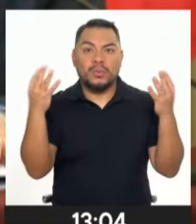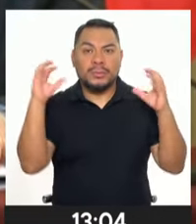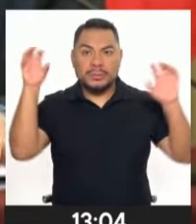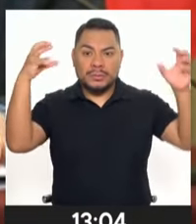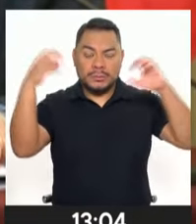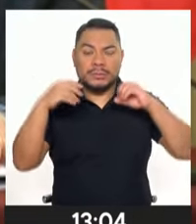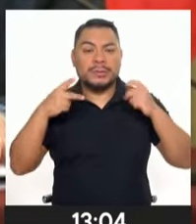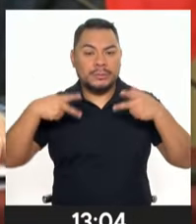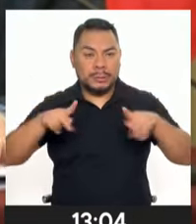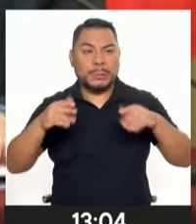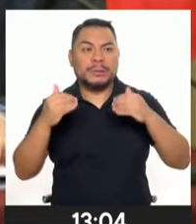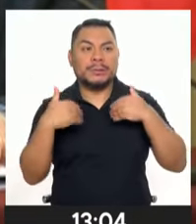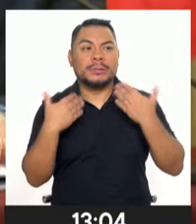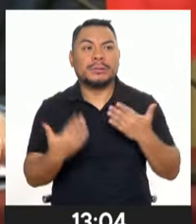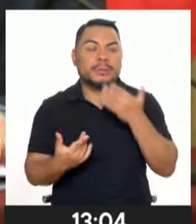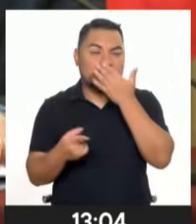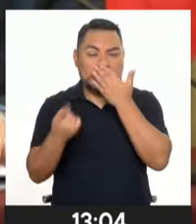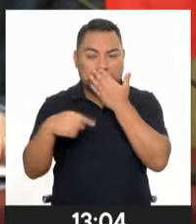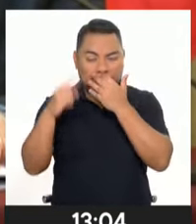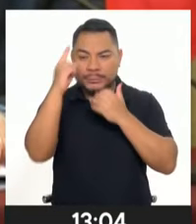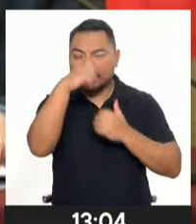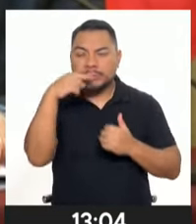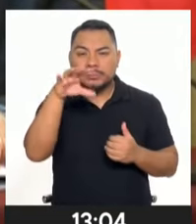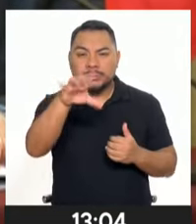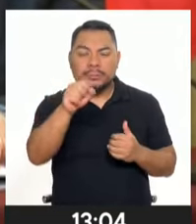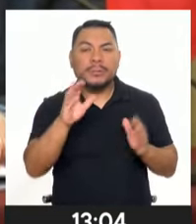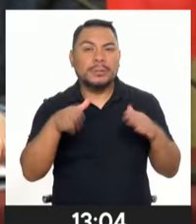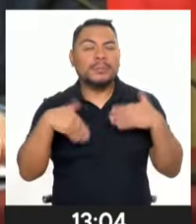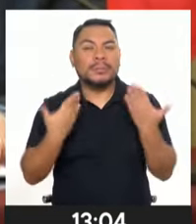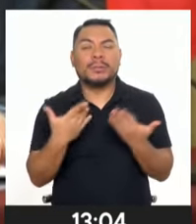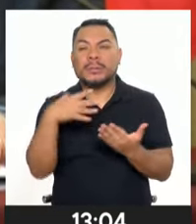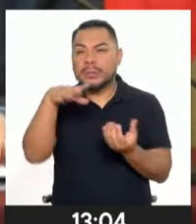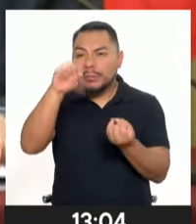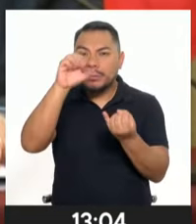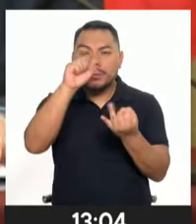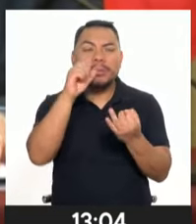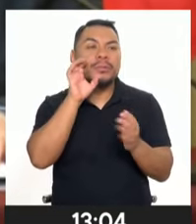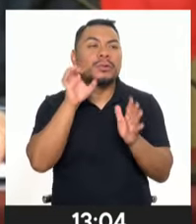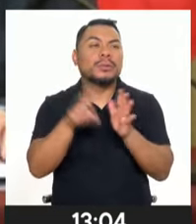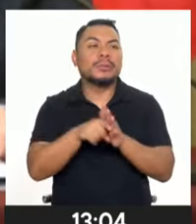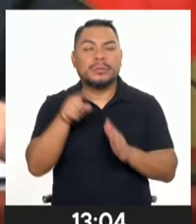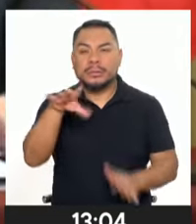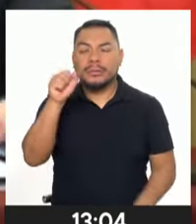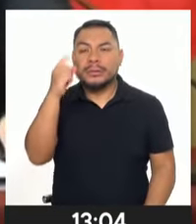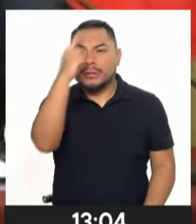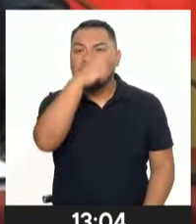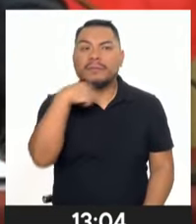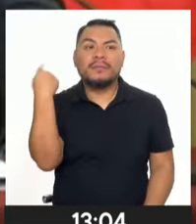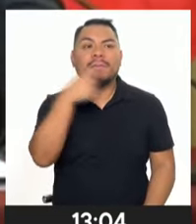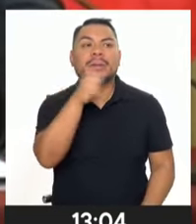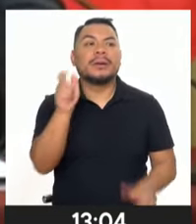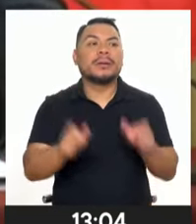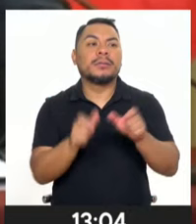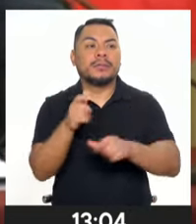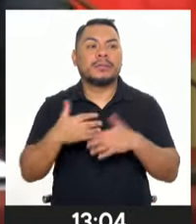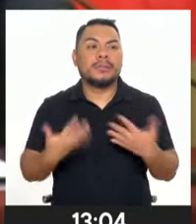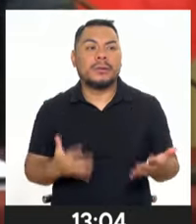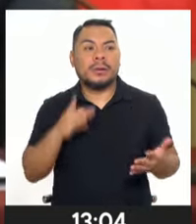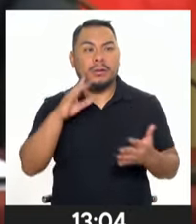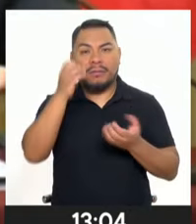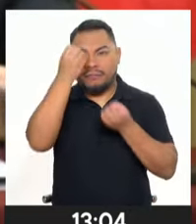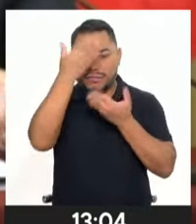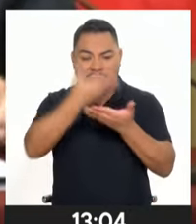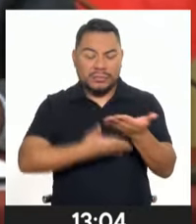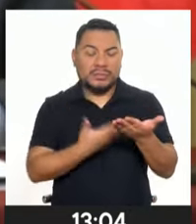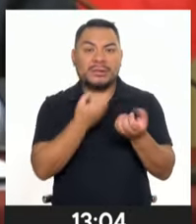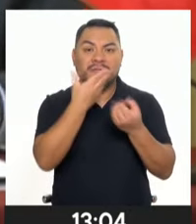a través de algoritmos, la posibilidad de identificar, por ejemplo, el reconocimiento facial de aquellas personas que, cruzado con la información